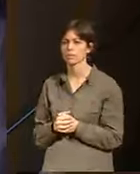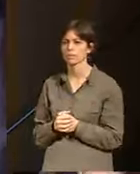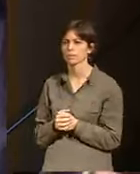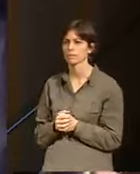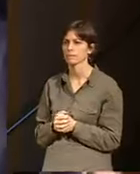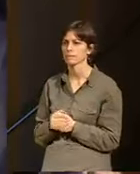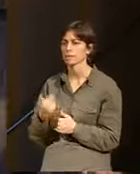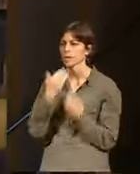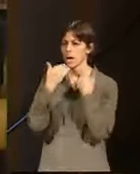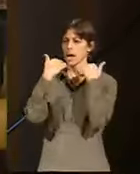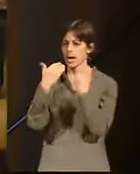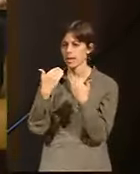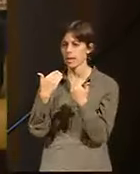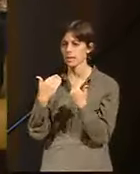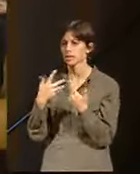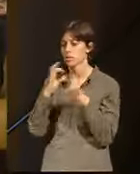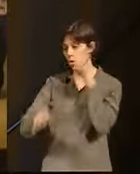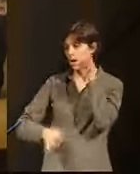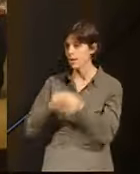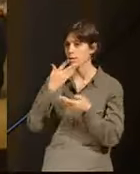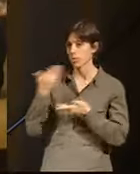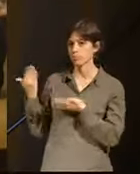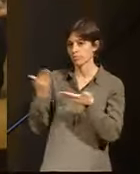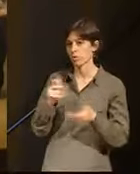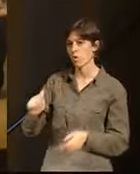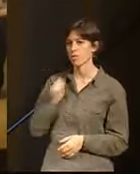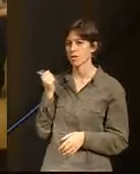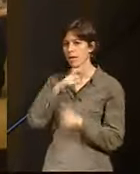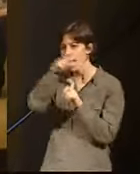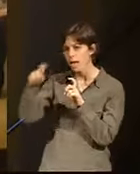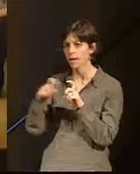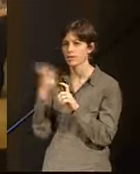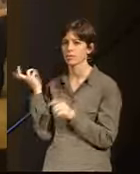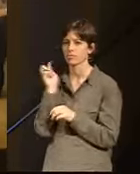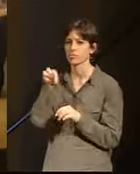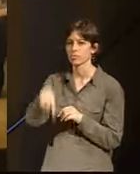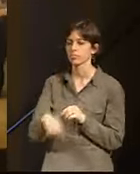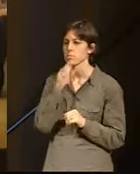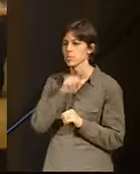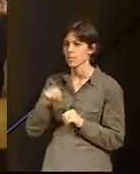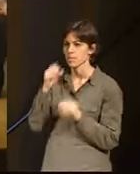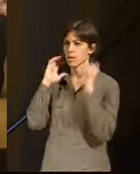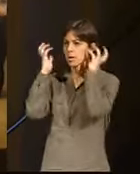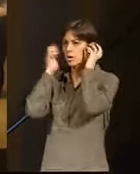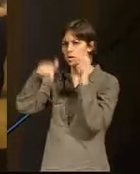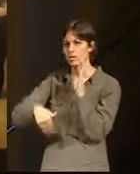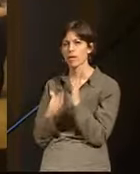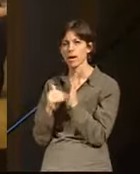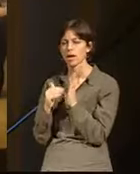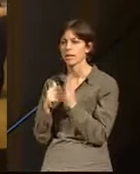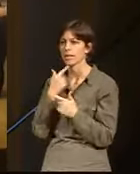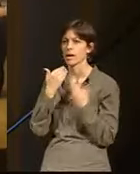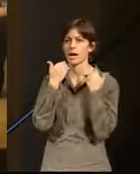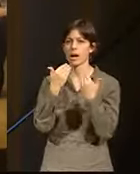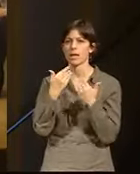Simplemente darle las gracias a la organización, porque nos dan la oportunidad de tener cada año este magnífico Congreso en Valencia. Nada